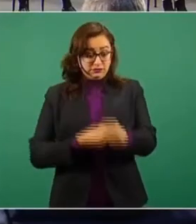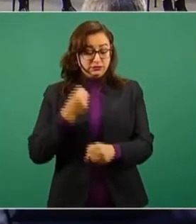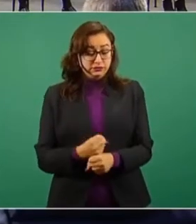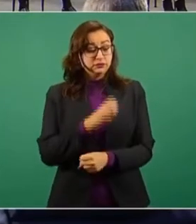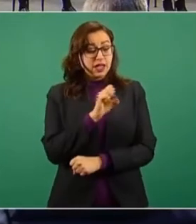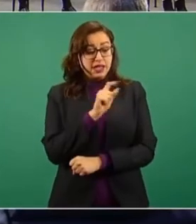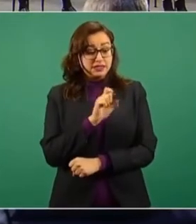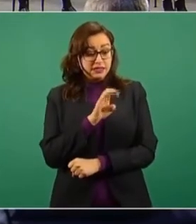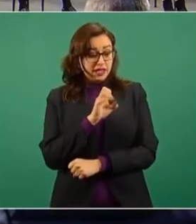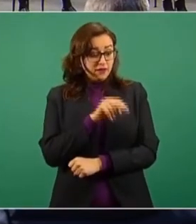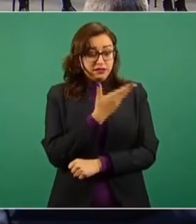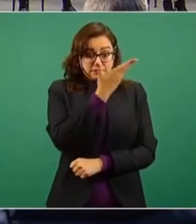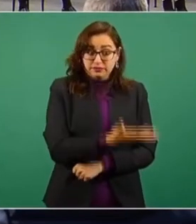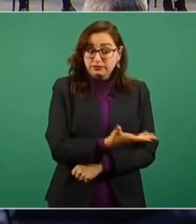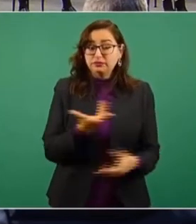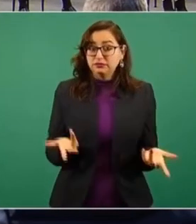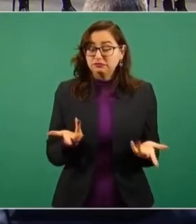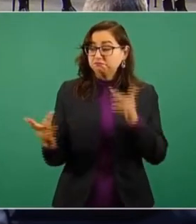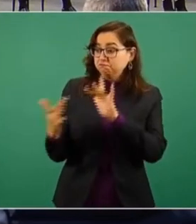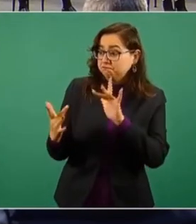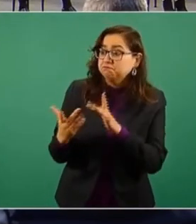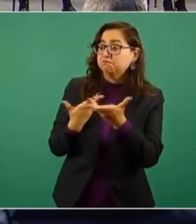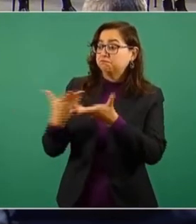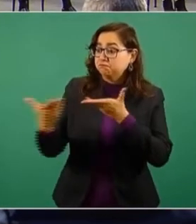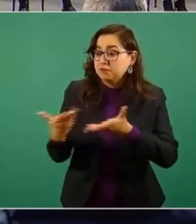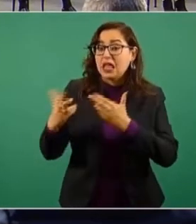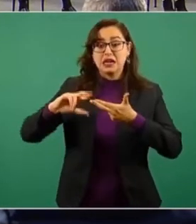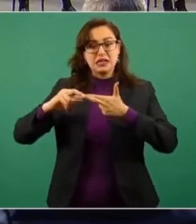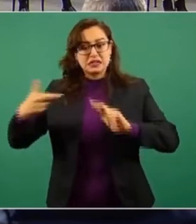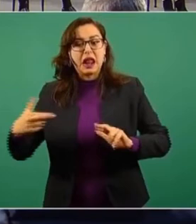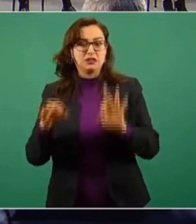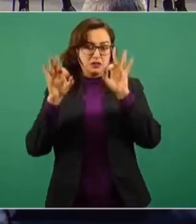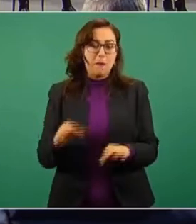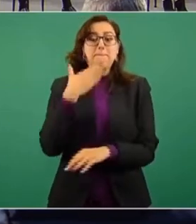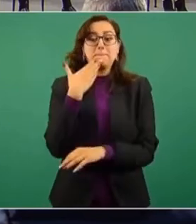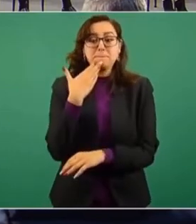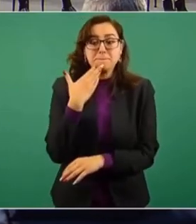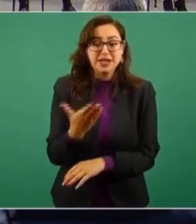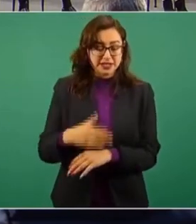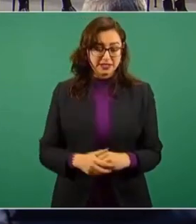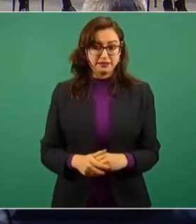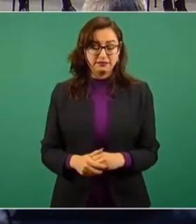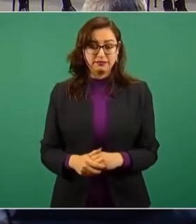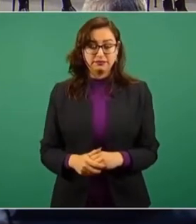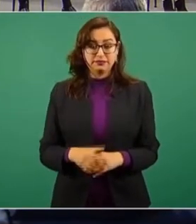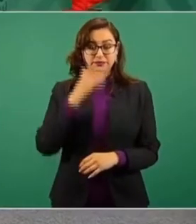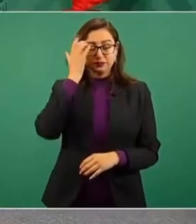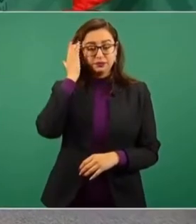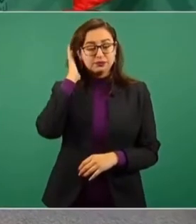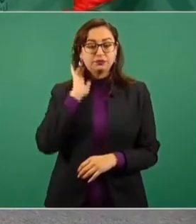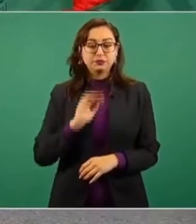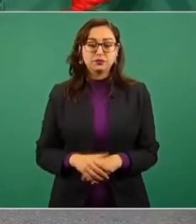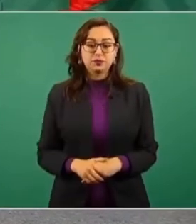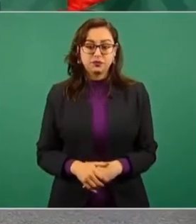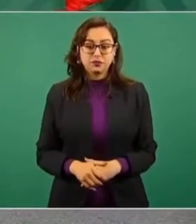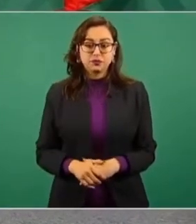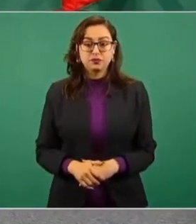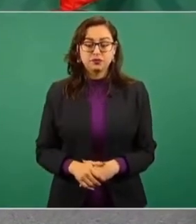tener una muy buena relación con el Magisterio Nacional. Me acompañó